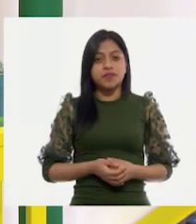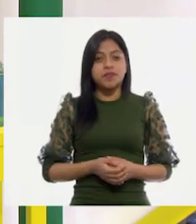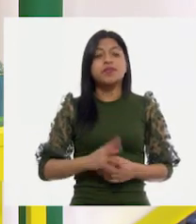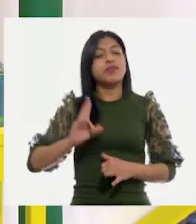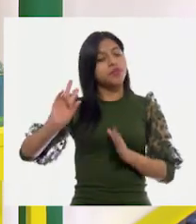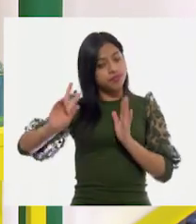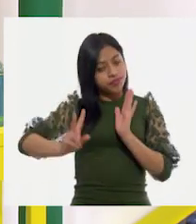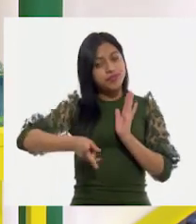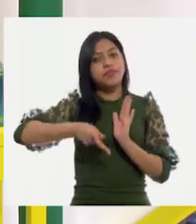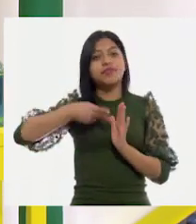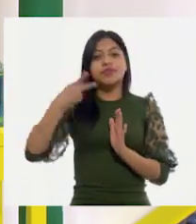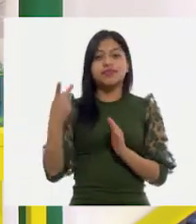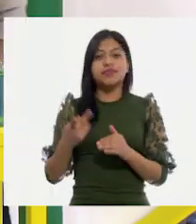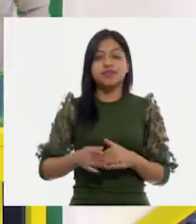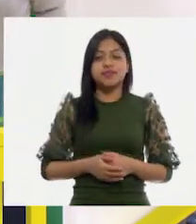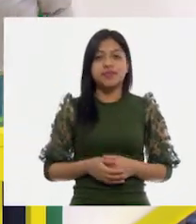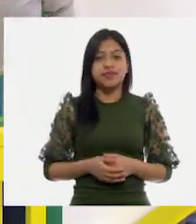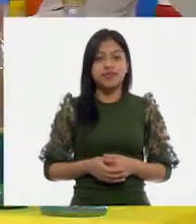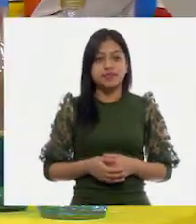Nuevamente, otra vez.